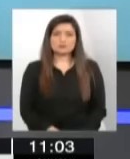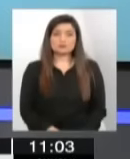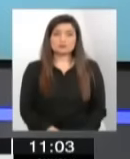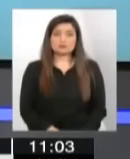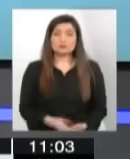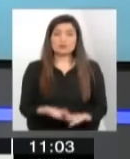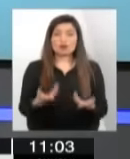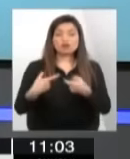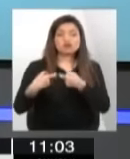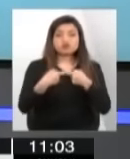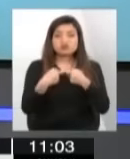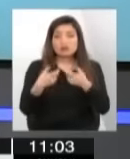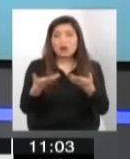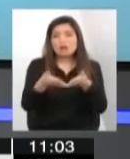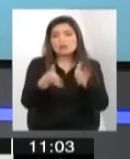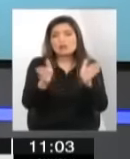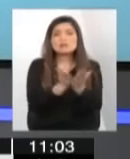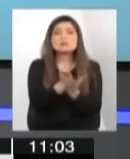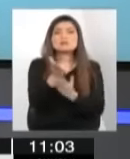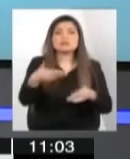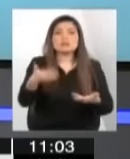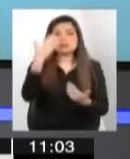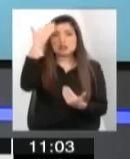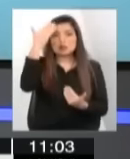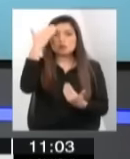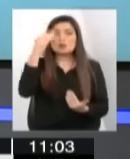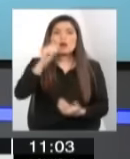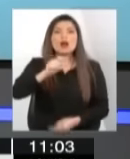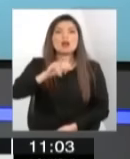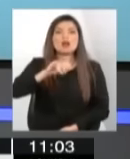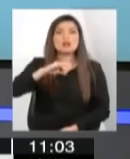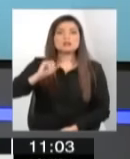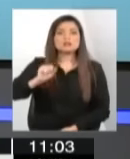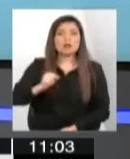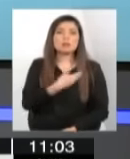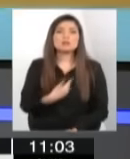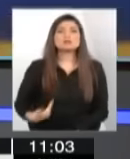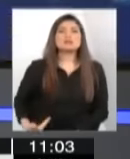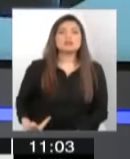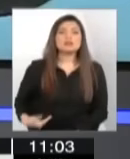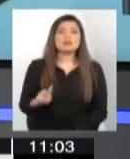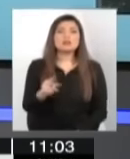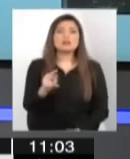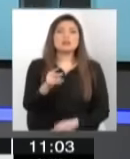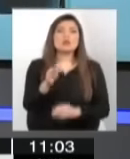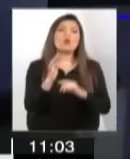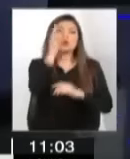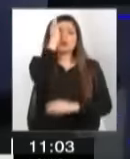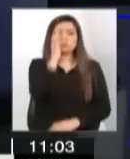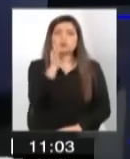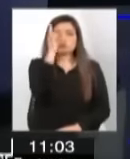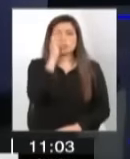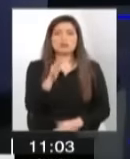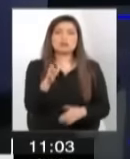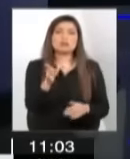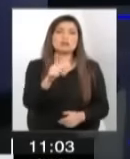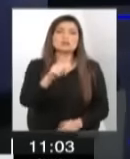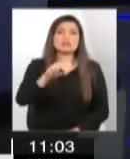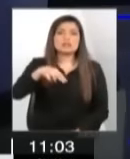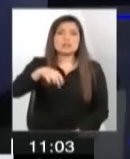Discusión abierta que ya comienza. Saludamos a Alicia del Vasto, Presidenta de la Asociación de Funcionarios del Sename. Bienvenida. bien,